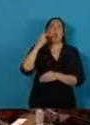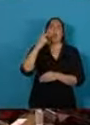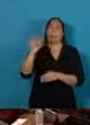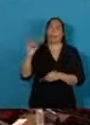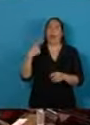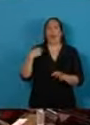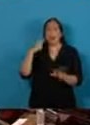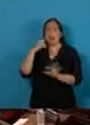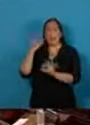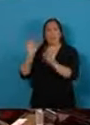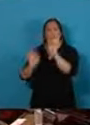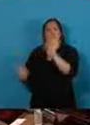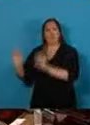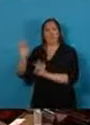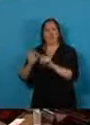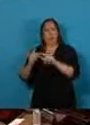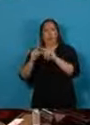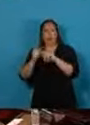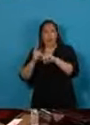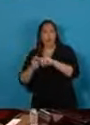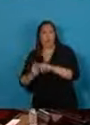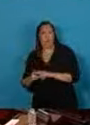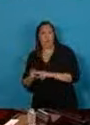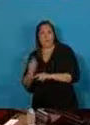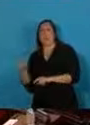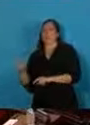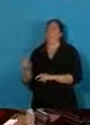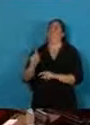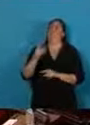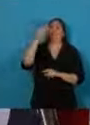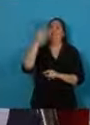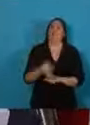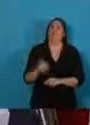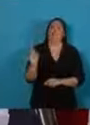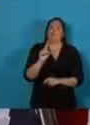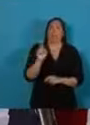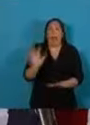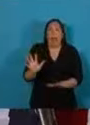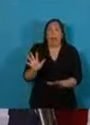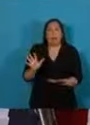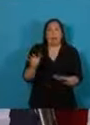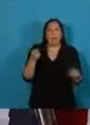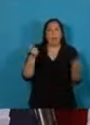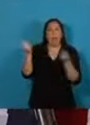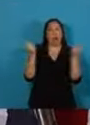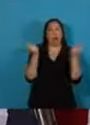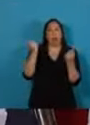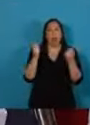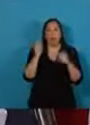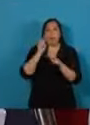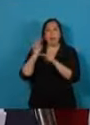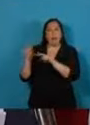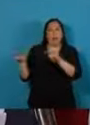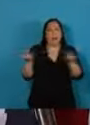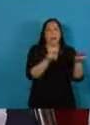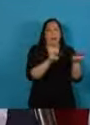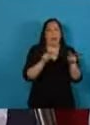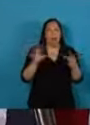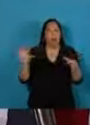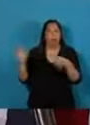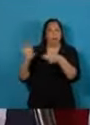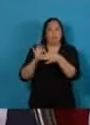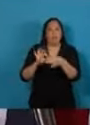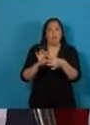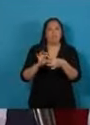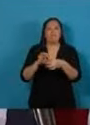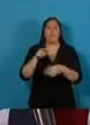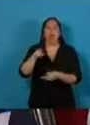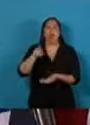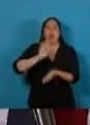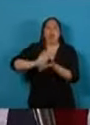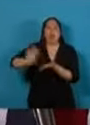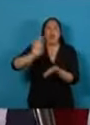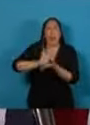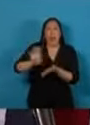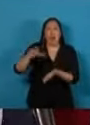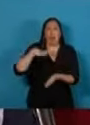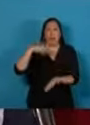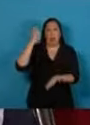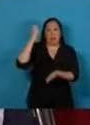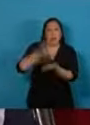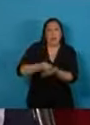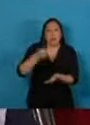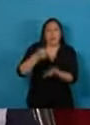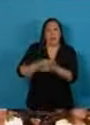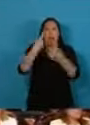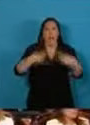números no reflejan ni la realidad de la macroeconomía, ni las realidades sociales, ni los compromisos de deuda que realmente